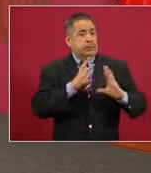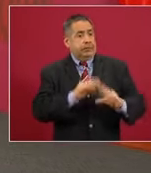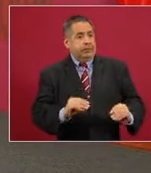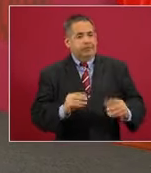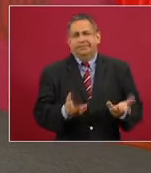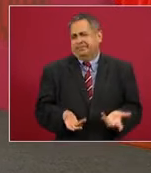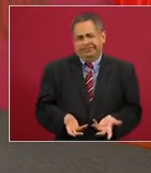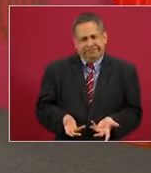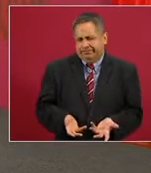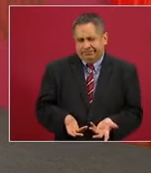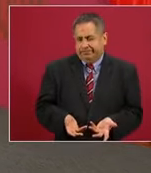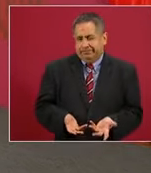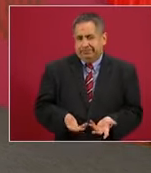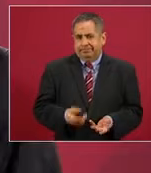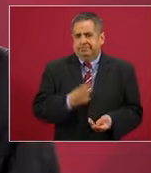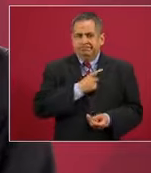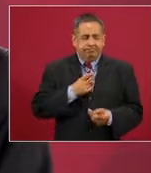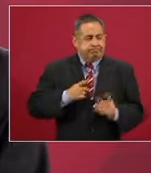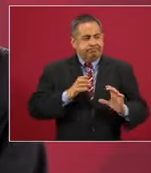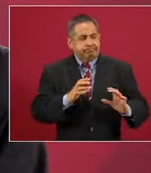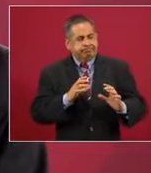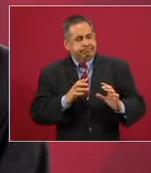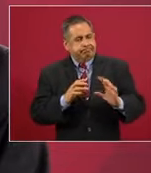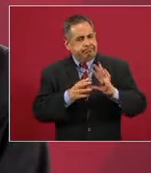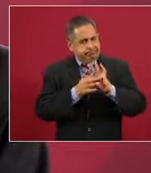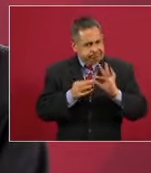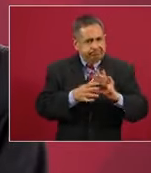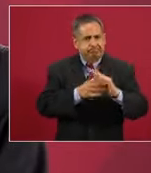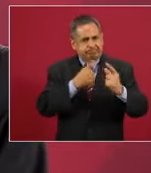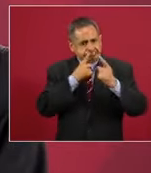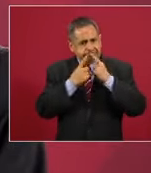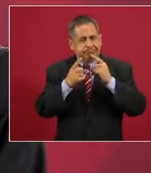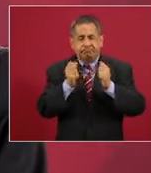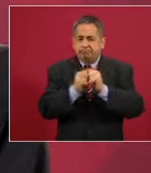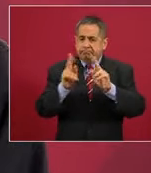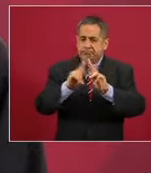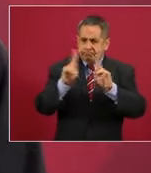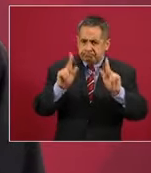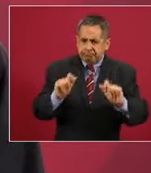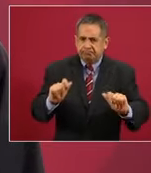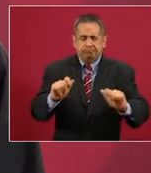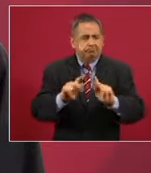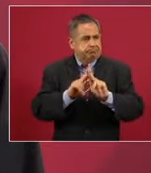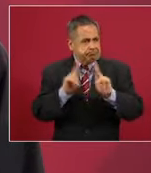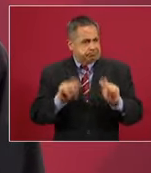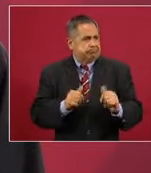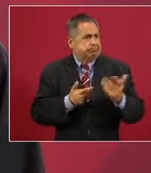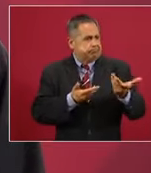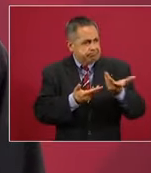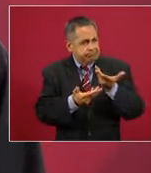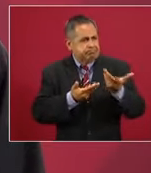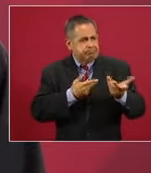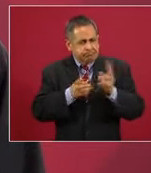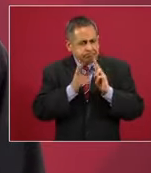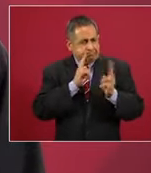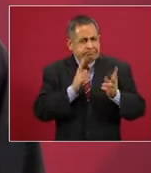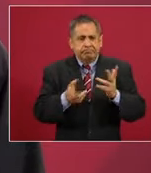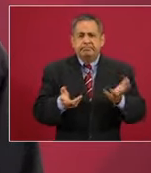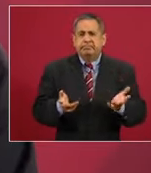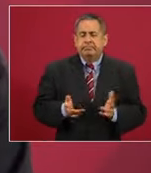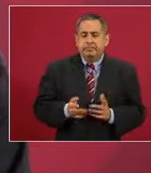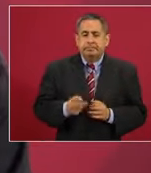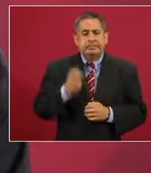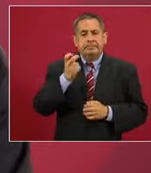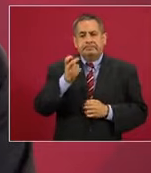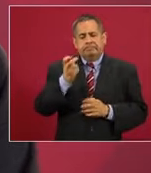se tiene que luchar de manera pacífica y